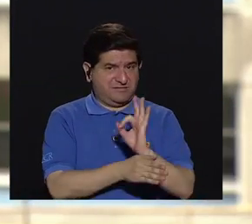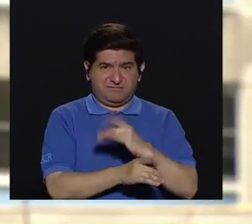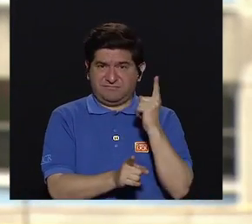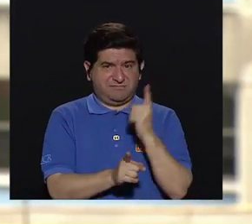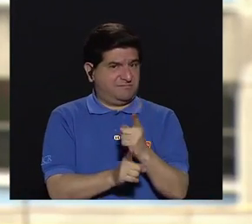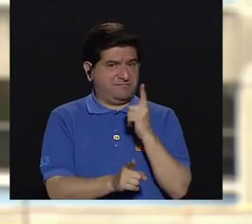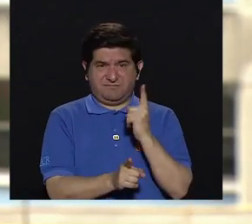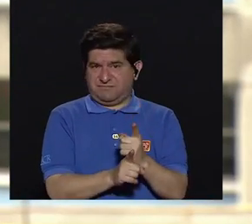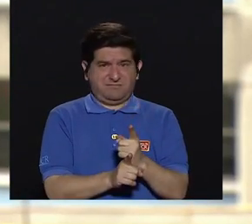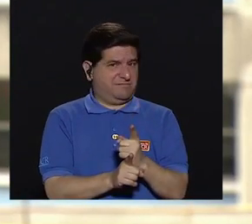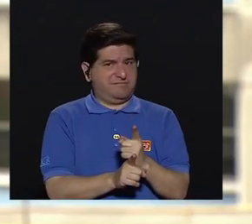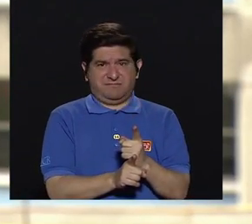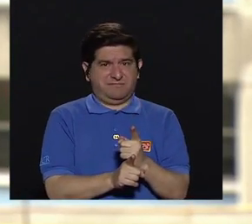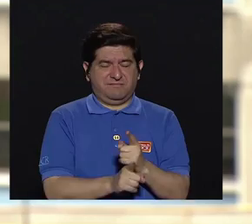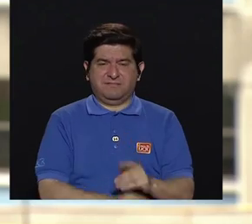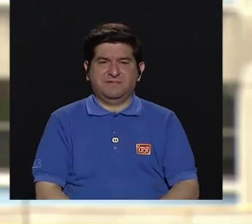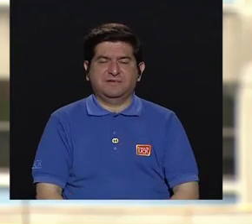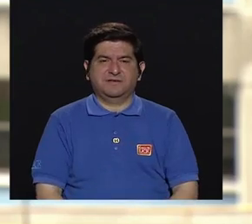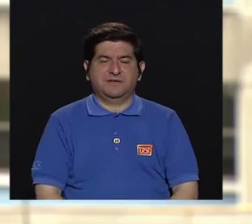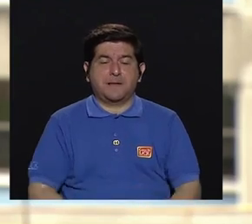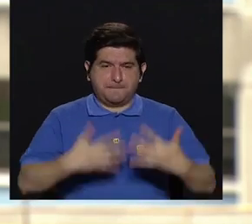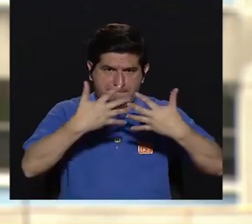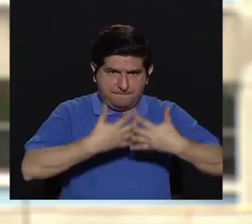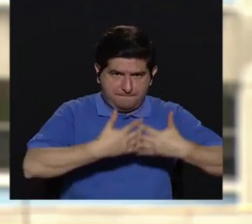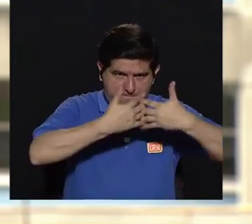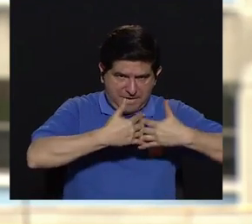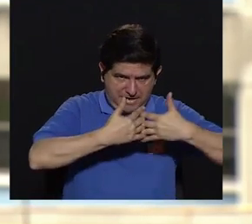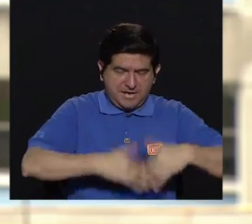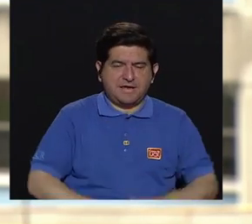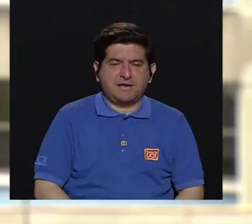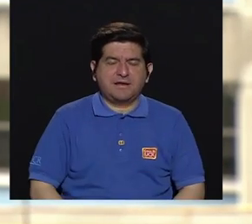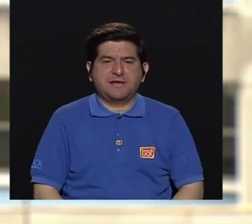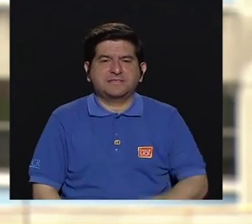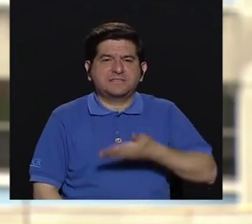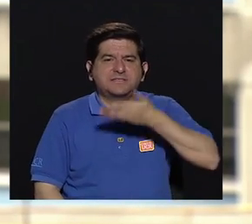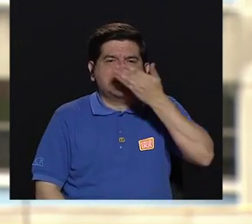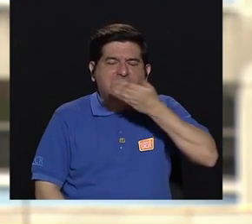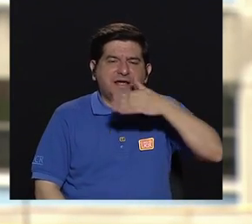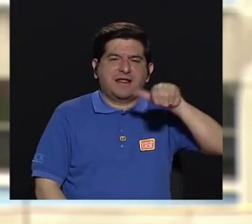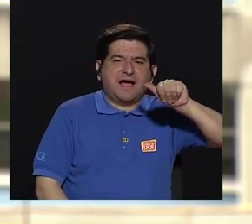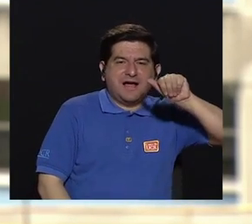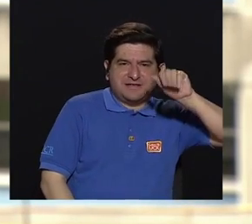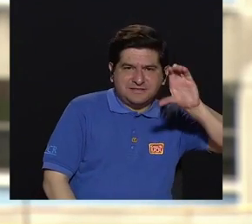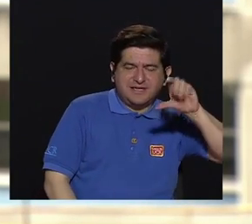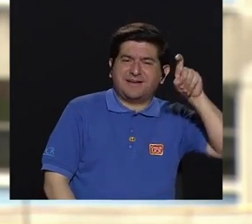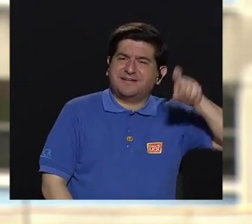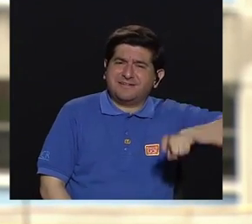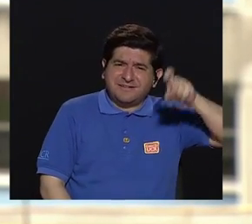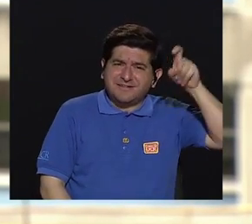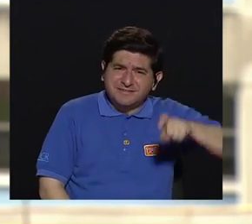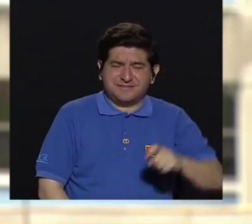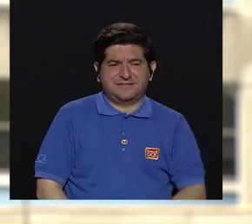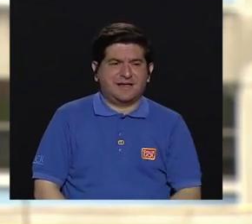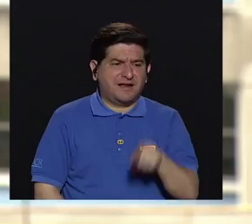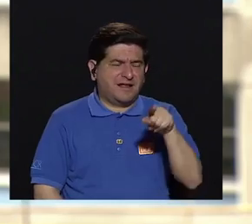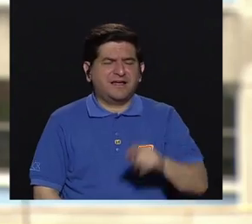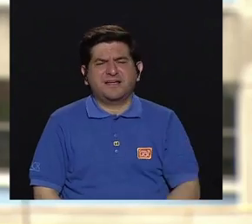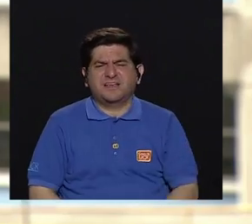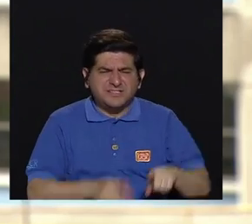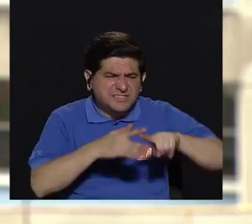no funciona bien. Los aparatos de aire acondicionado, pues, necesitan mucho